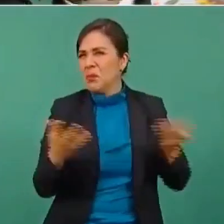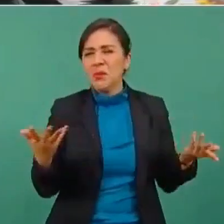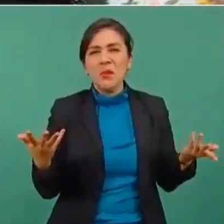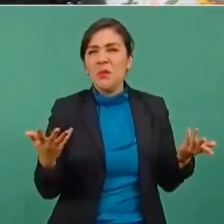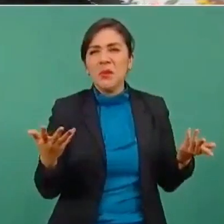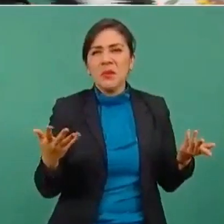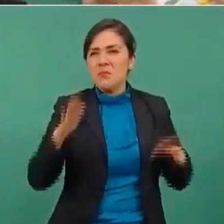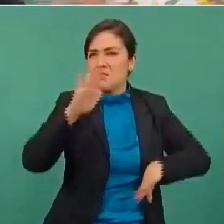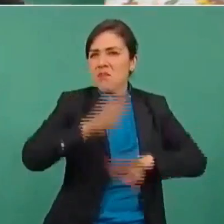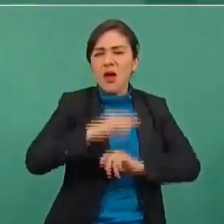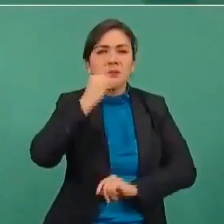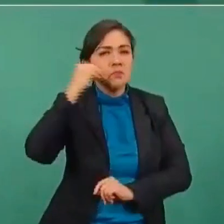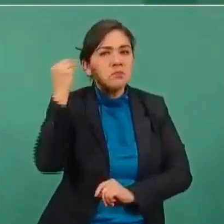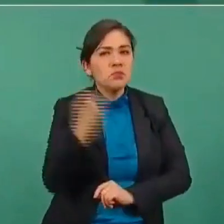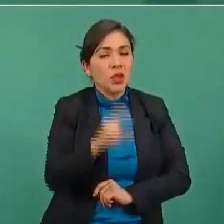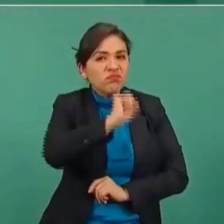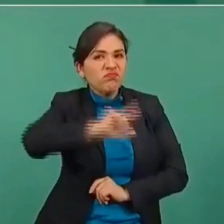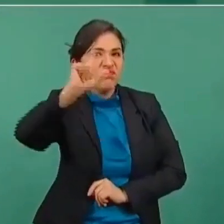extraordinarias,